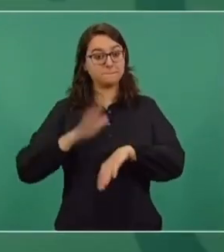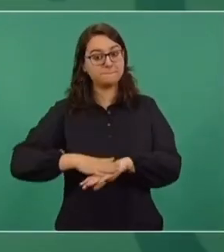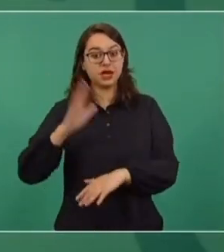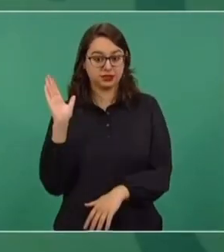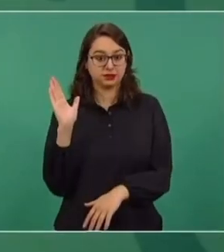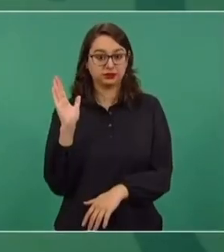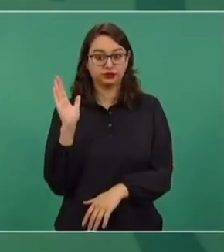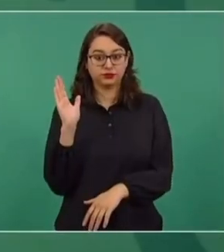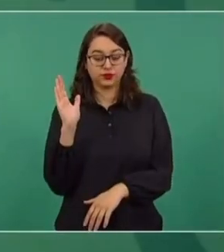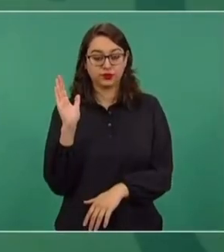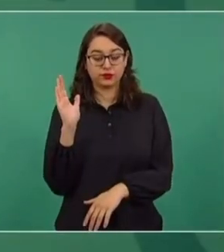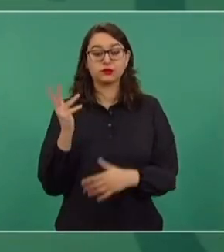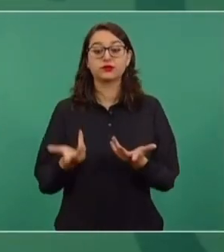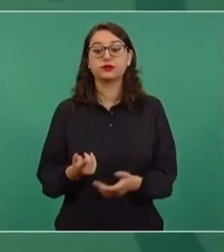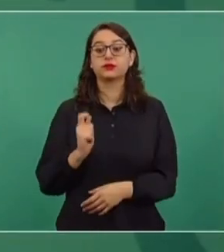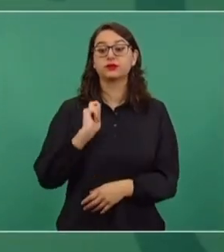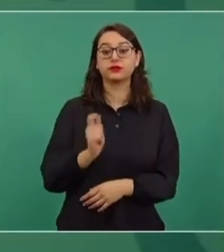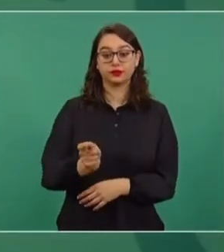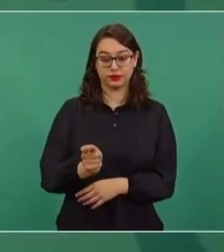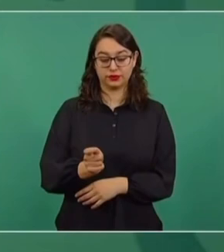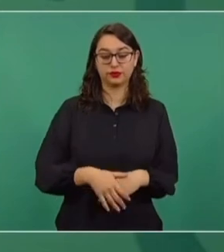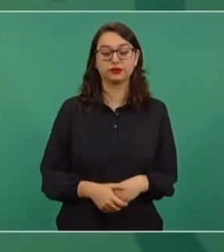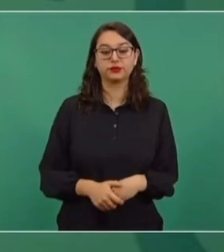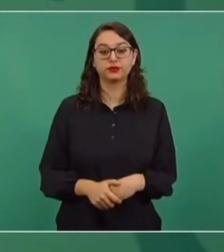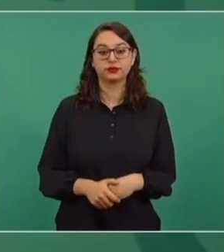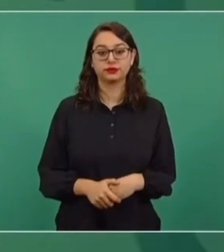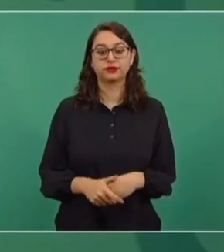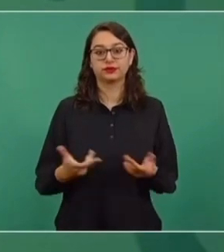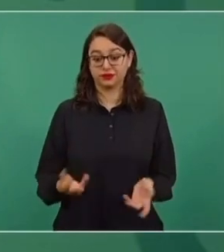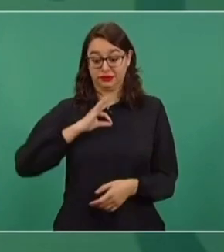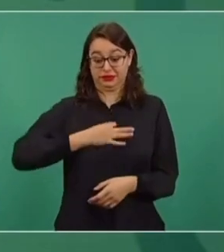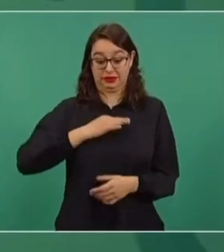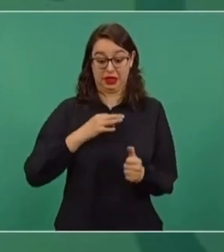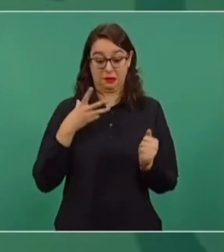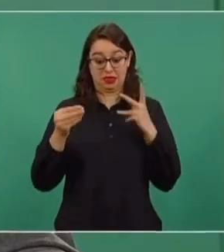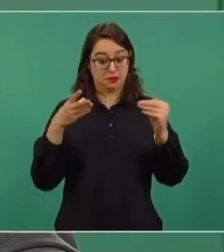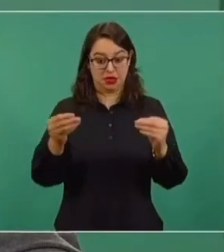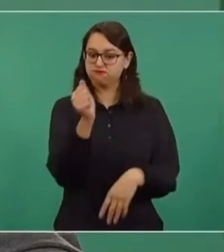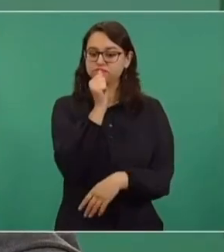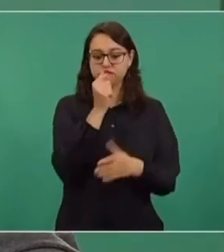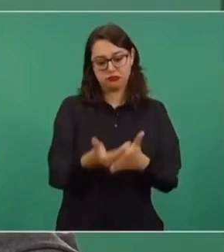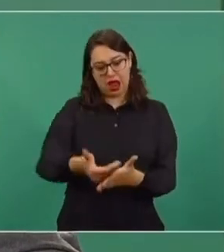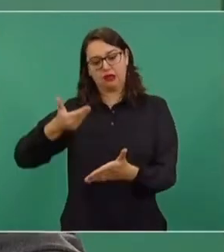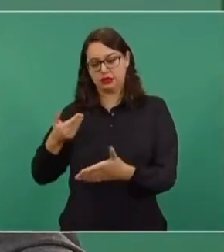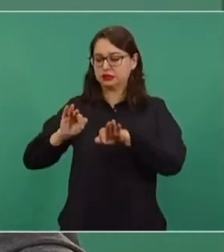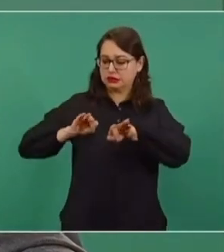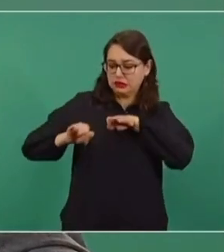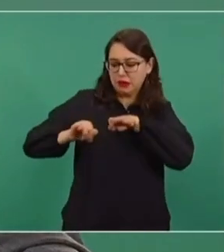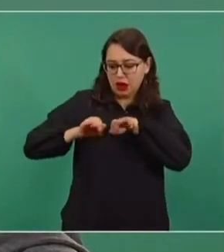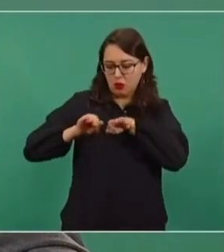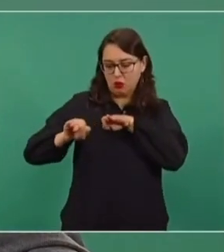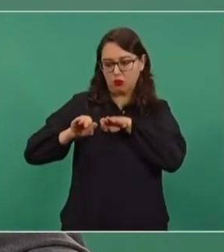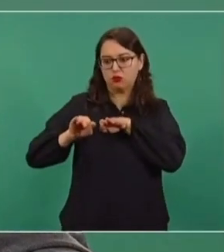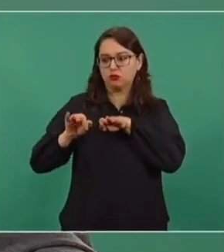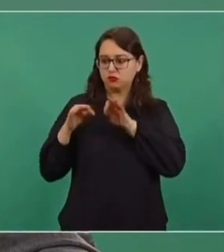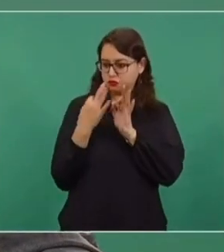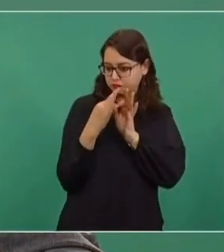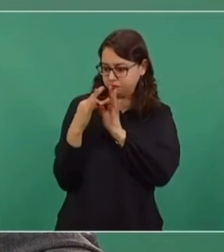Ya estamos mejor en términos de empleos que como